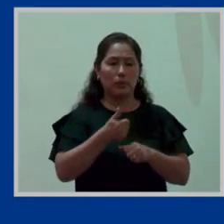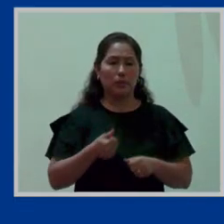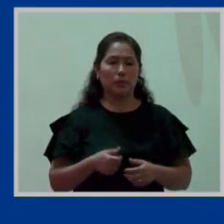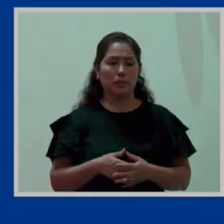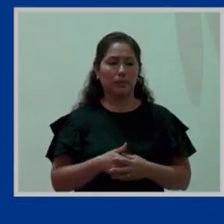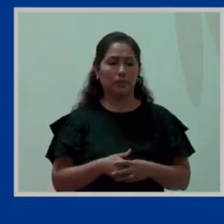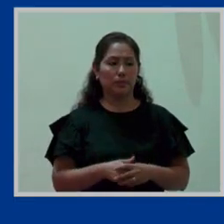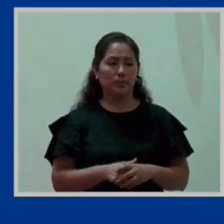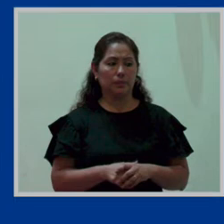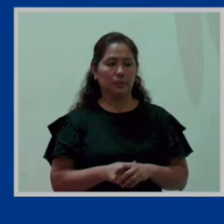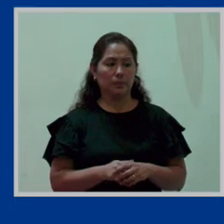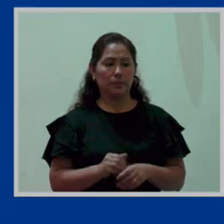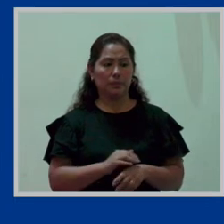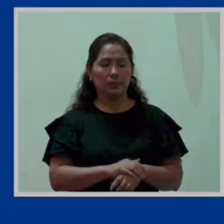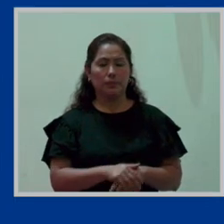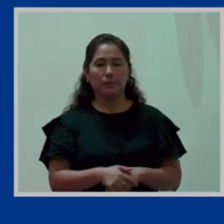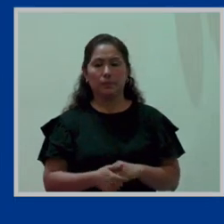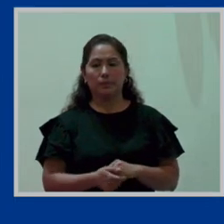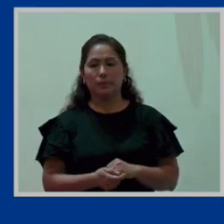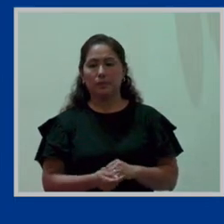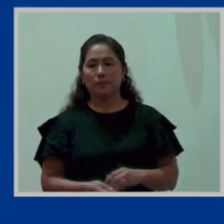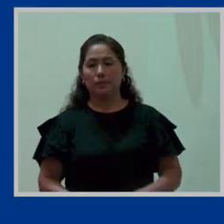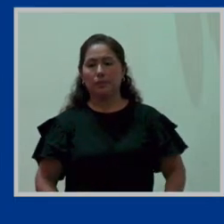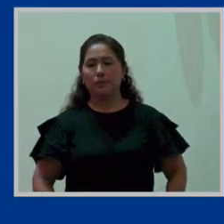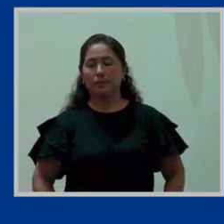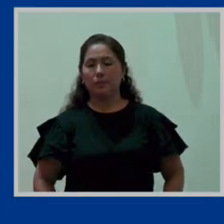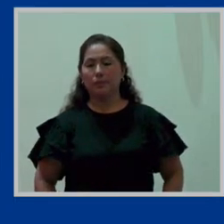¿alguna otra pregunta? adelante